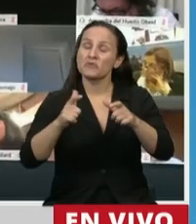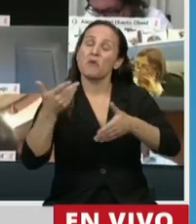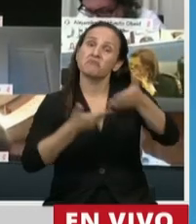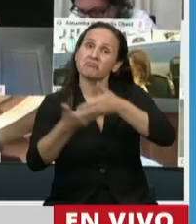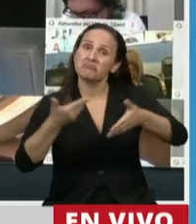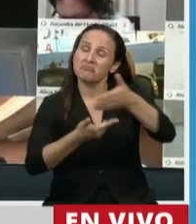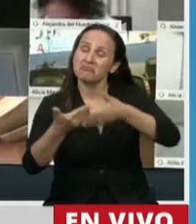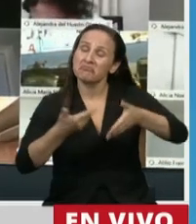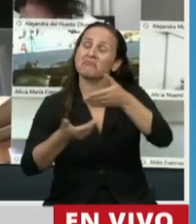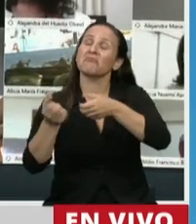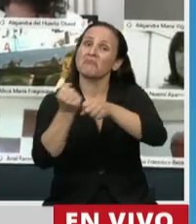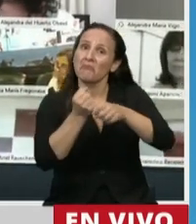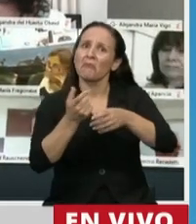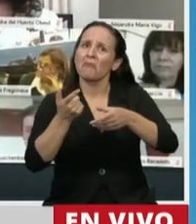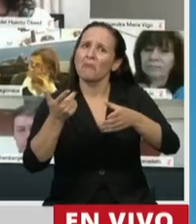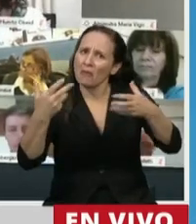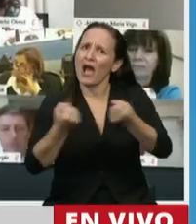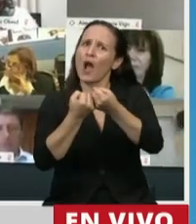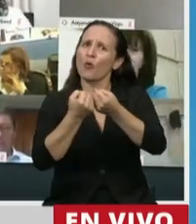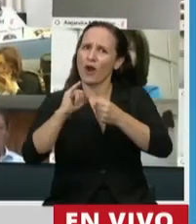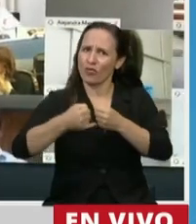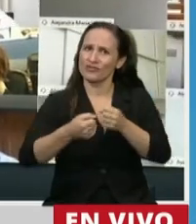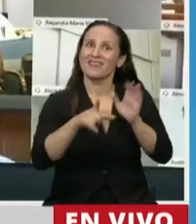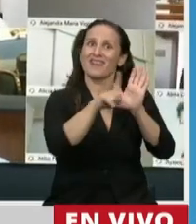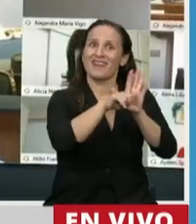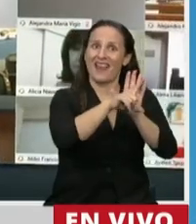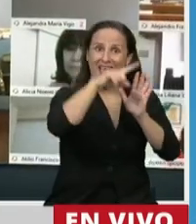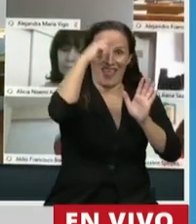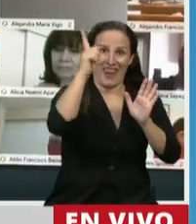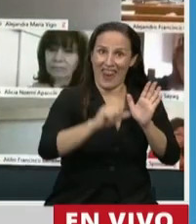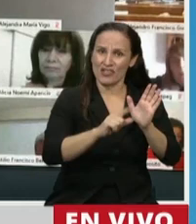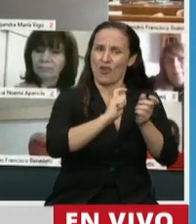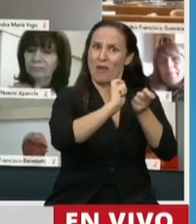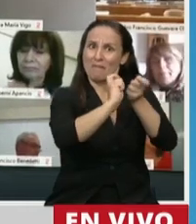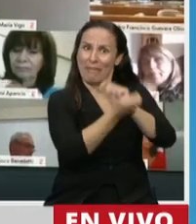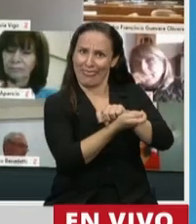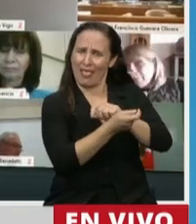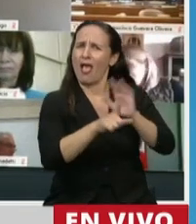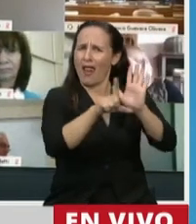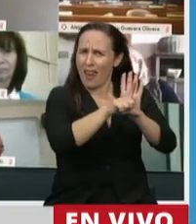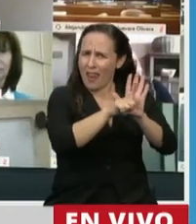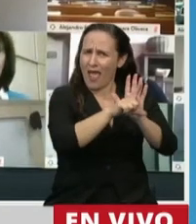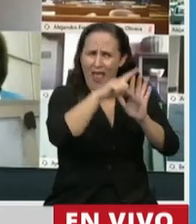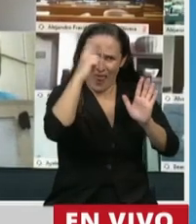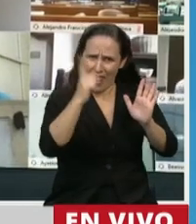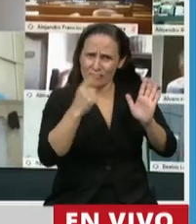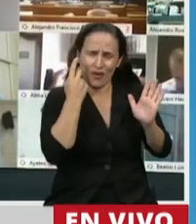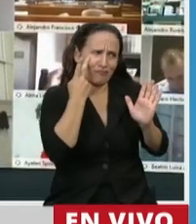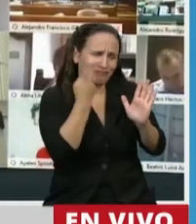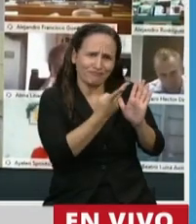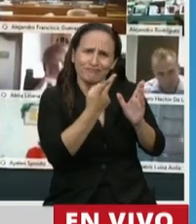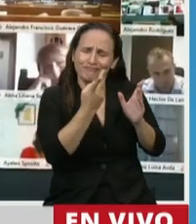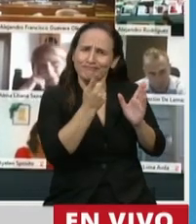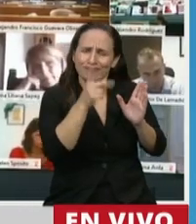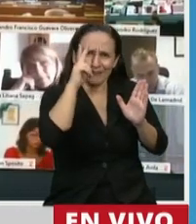una modificación a la ley nacional, ley nacional que respetamos profundamente y